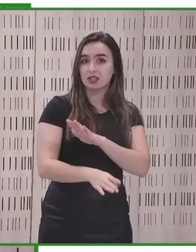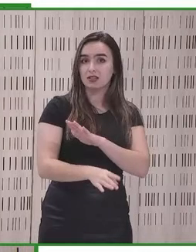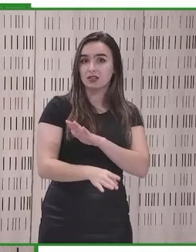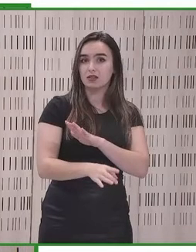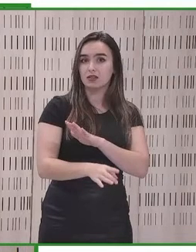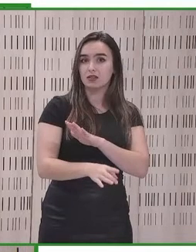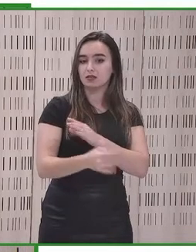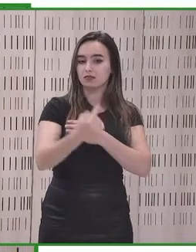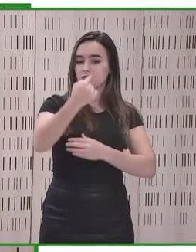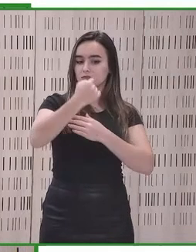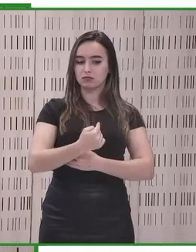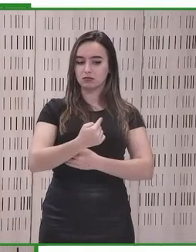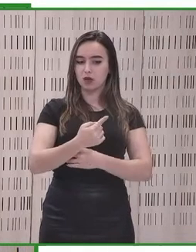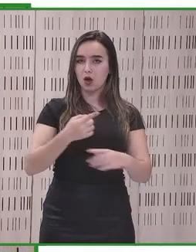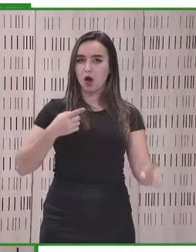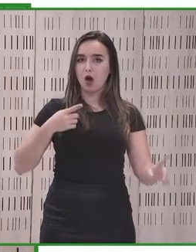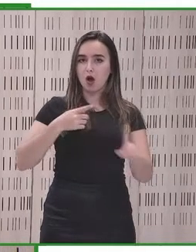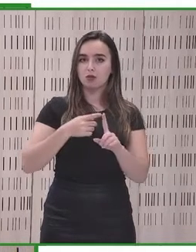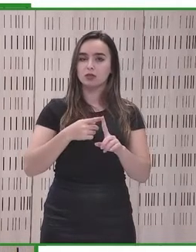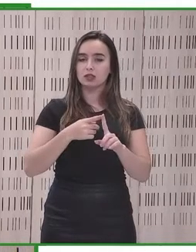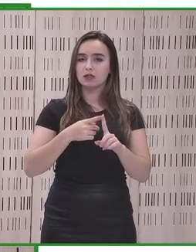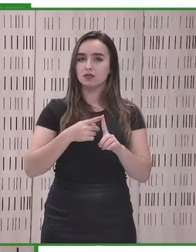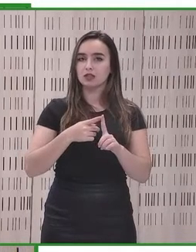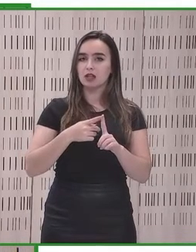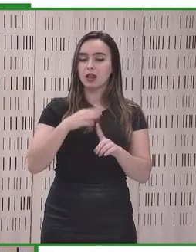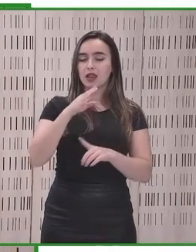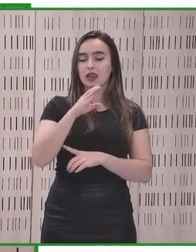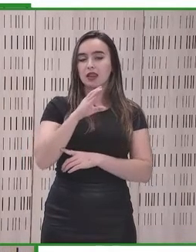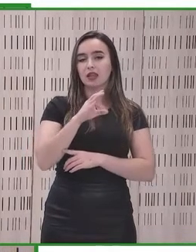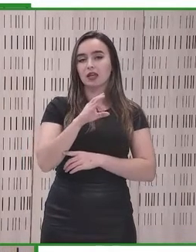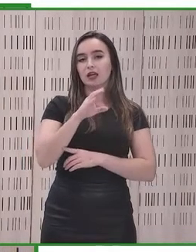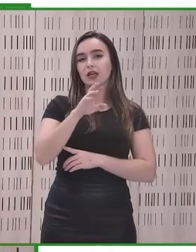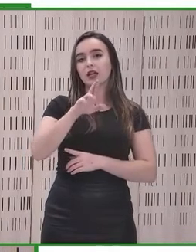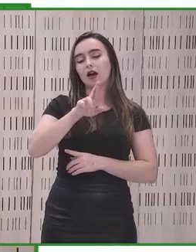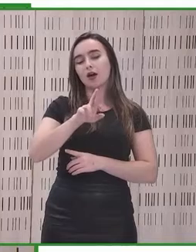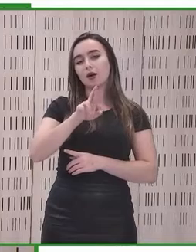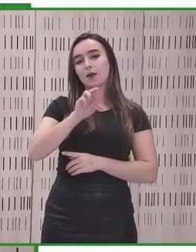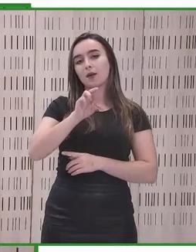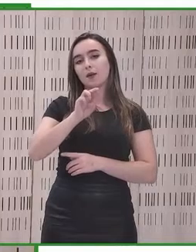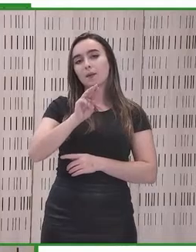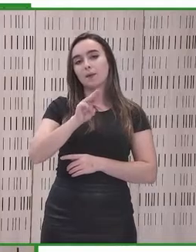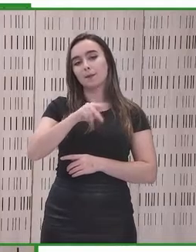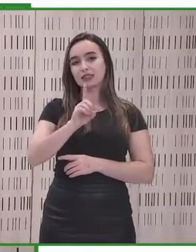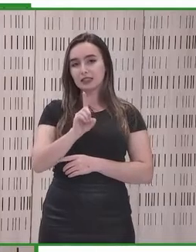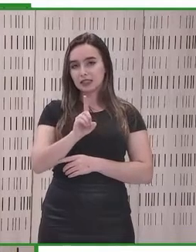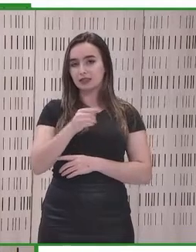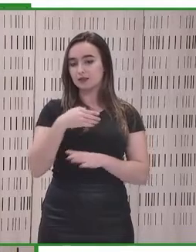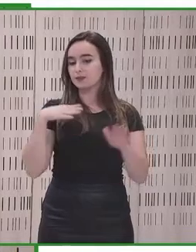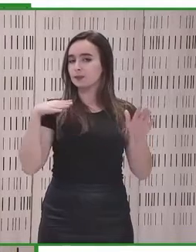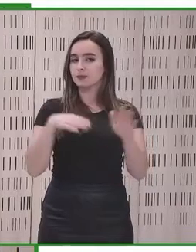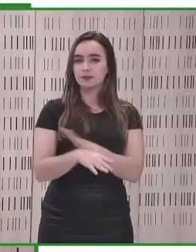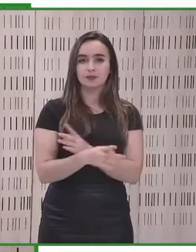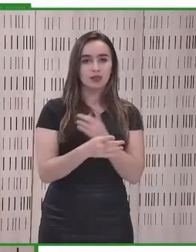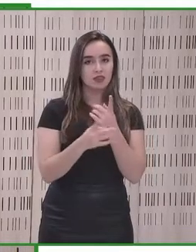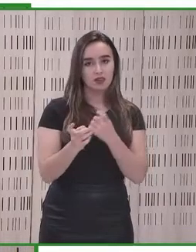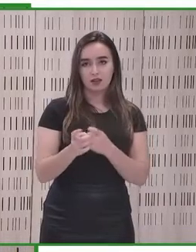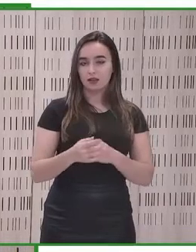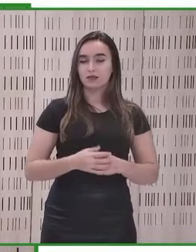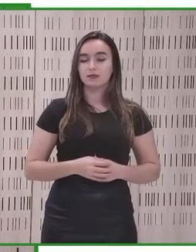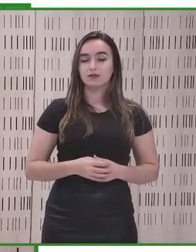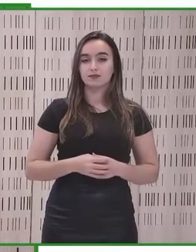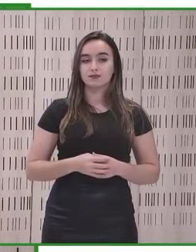para la plena educación de la CRPD. Esta es mi primera conversación en cualquier